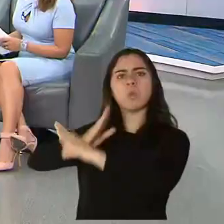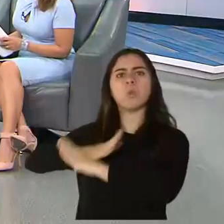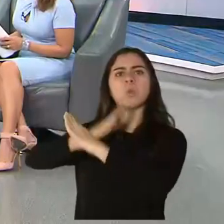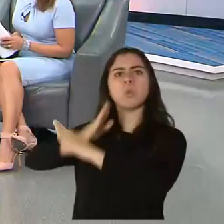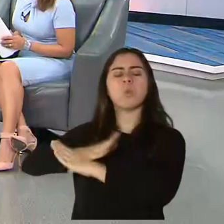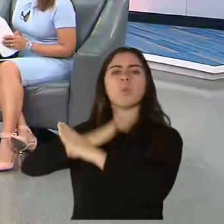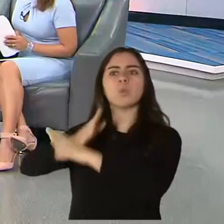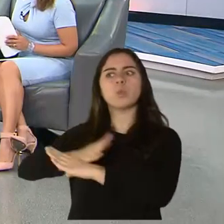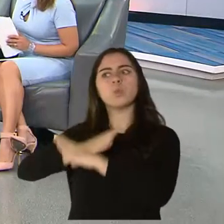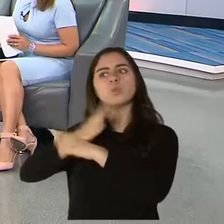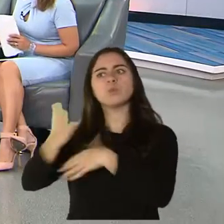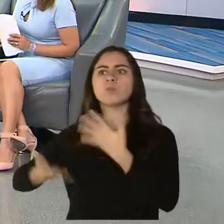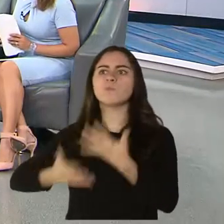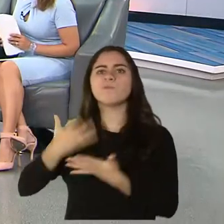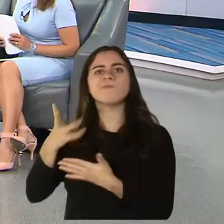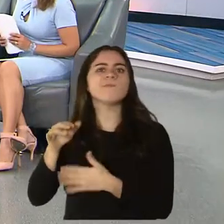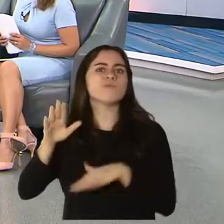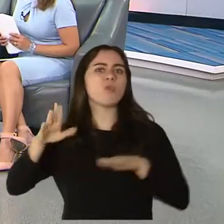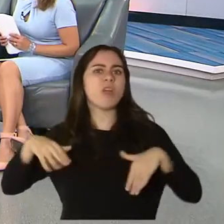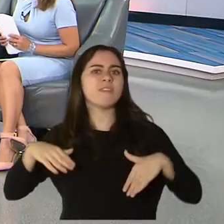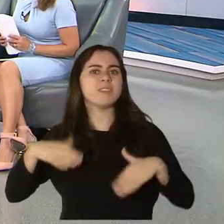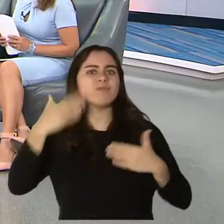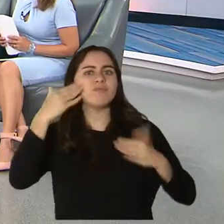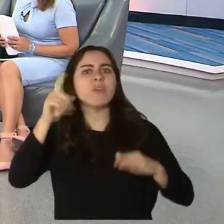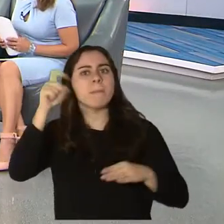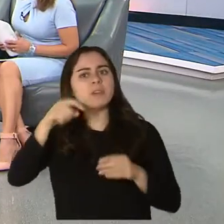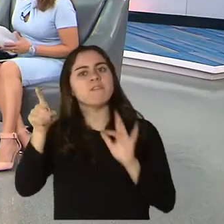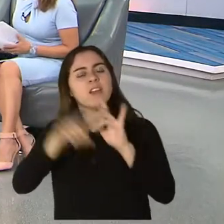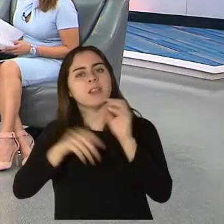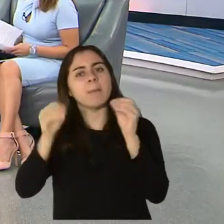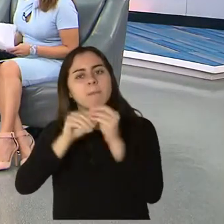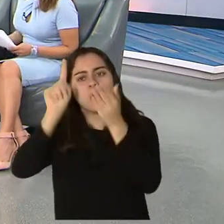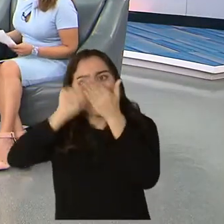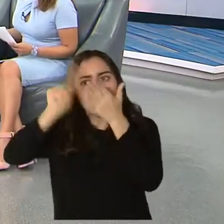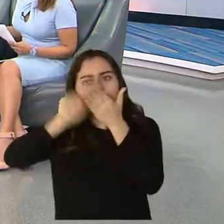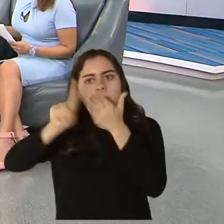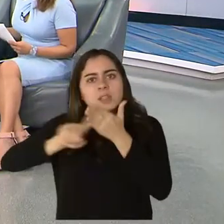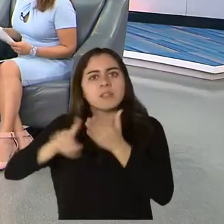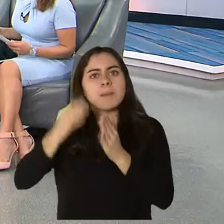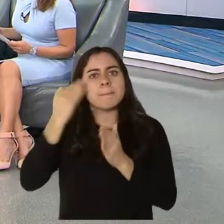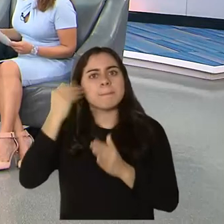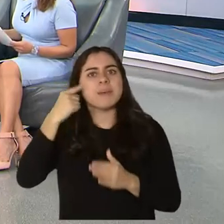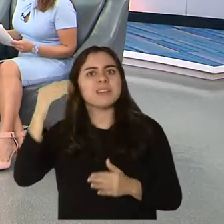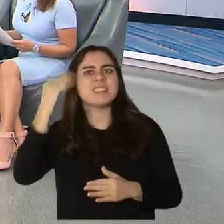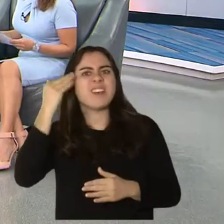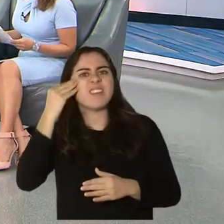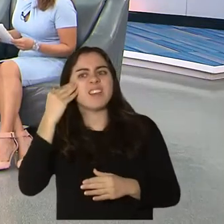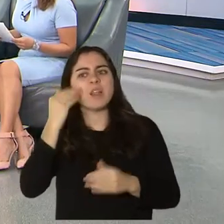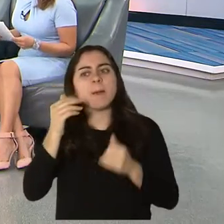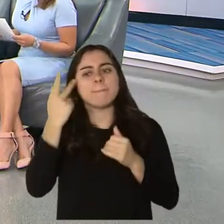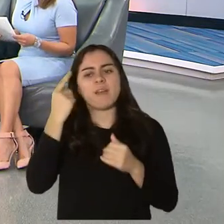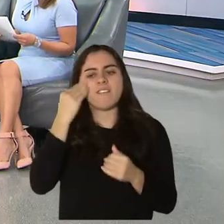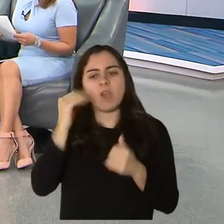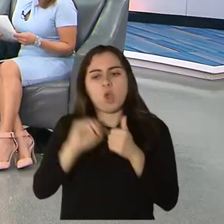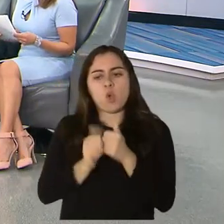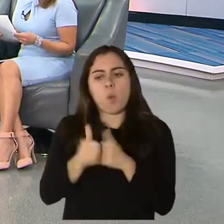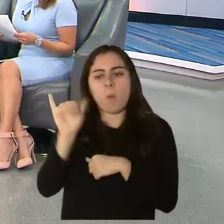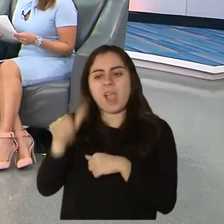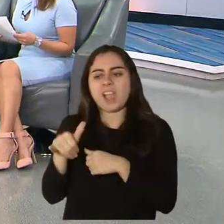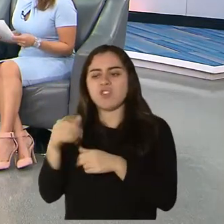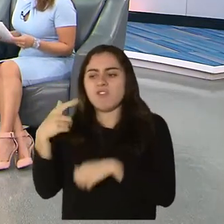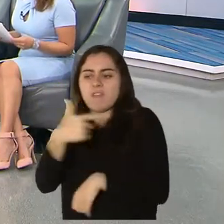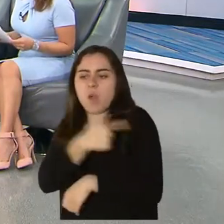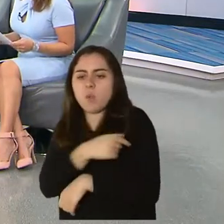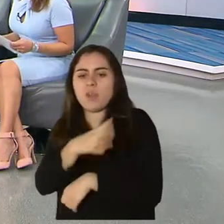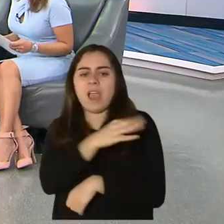tratar de identificar estas variantes y el efecto que puede tener el virus sobre vacunas, sobre tratamientos. Pues hay que